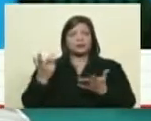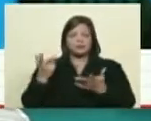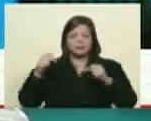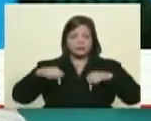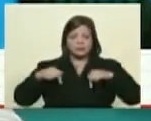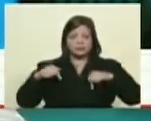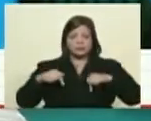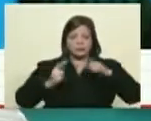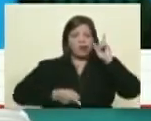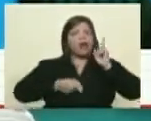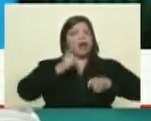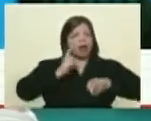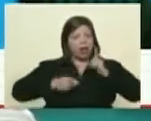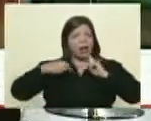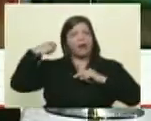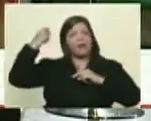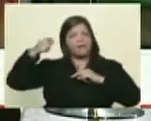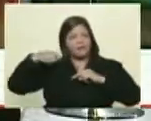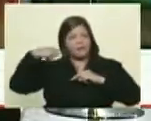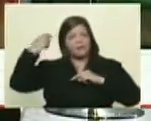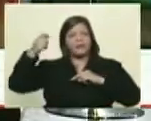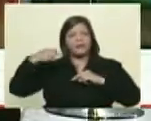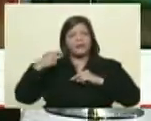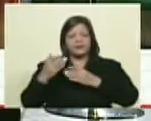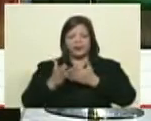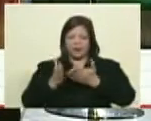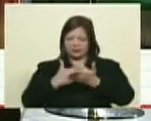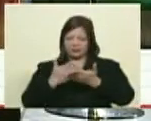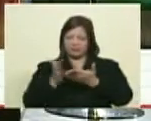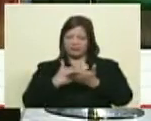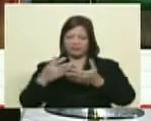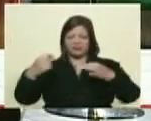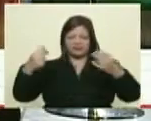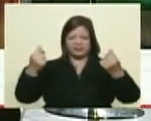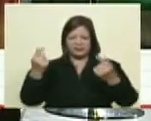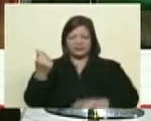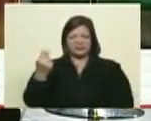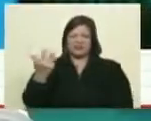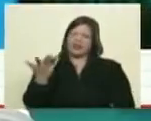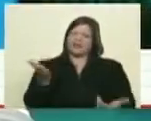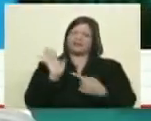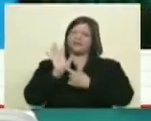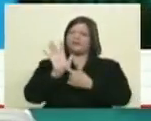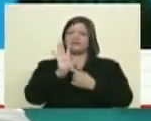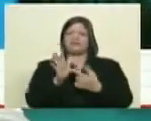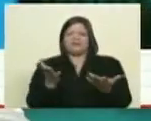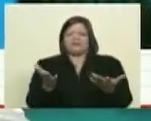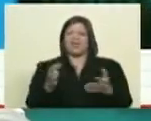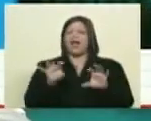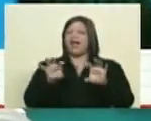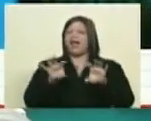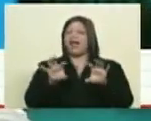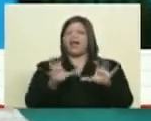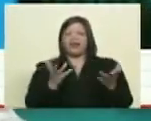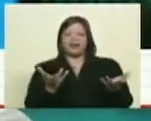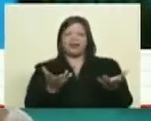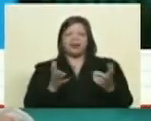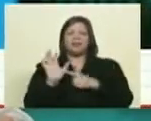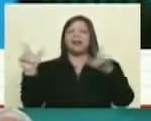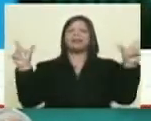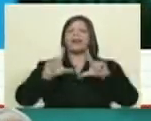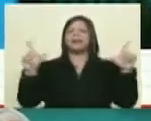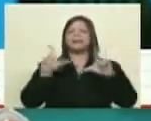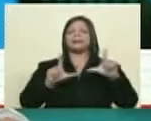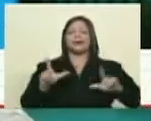aquí hay varios relatos un paquete de billetes de 100 bolívares claro, eso que es eso es espectáculo eso que es un showcito para la televisión